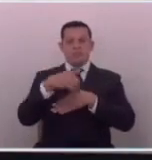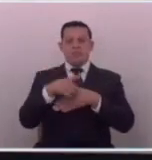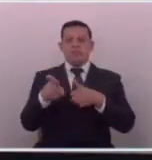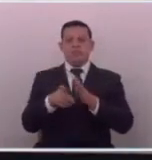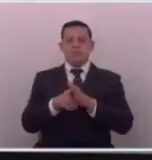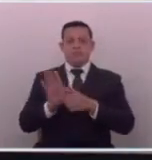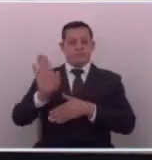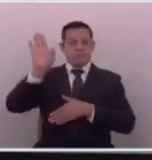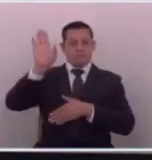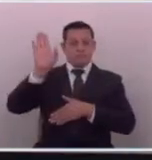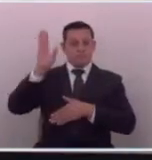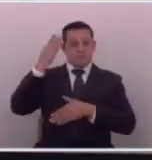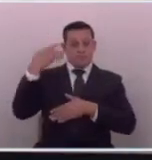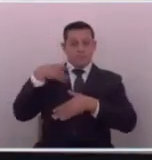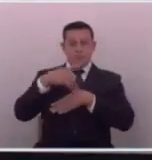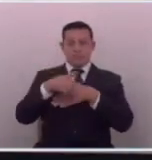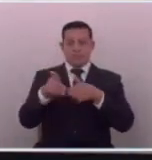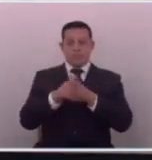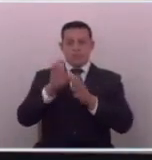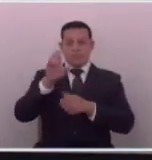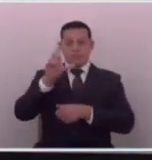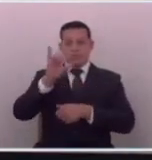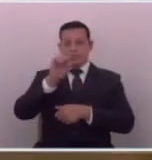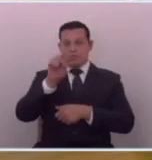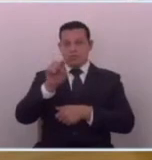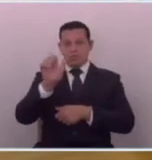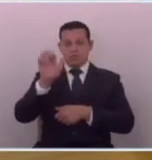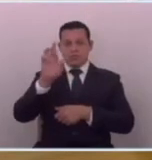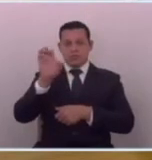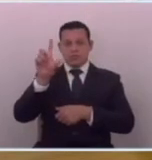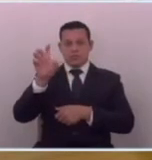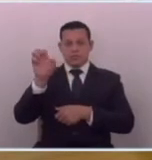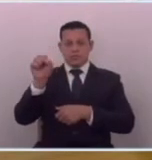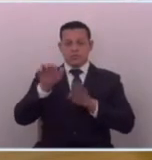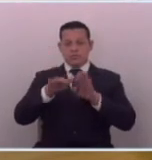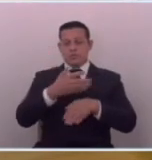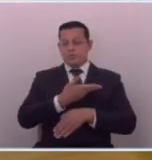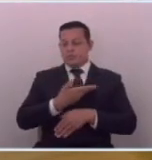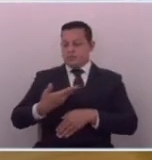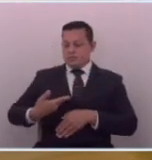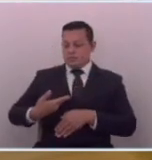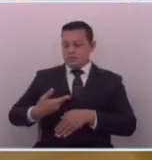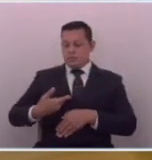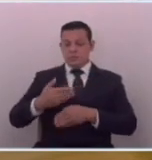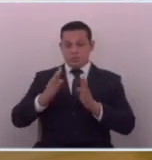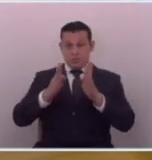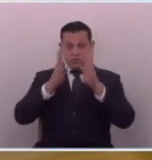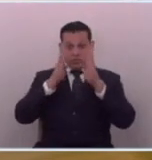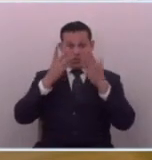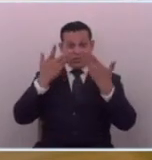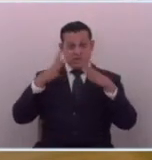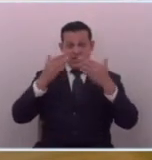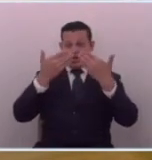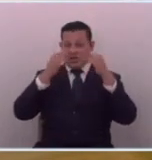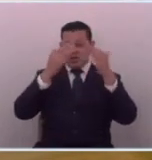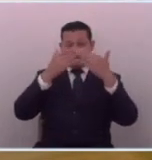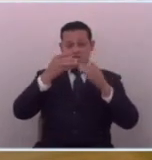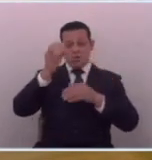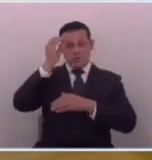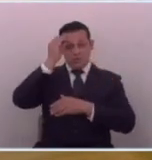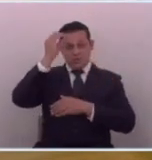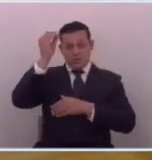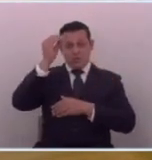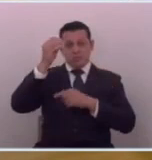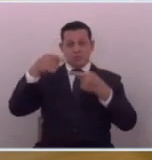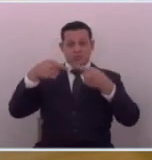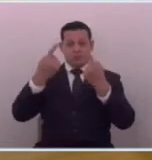tiene la palabra la diputada Elisa Rosales gracias presidente hemos escuchado las diferentes intervenciones